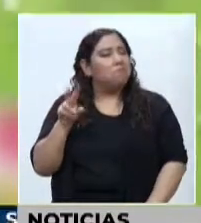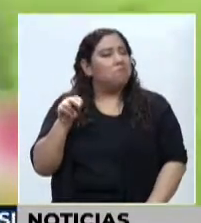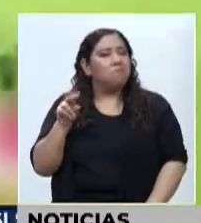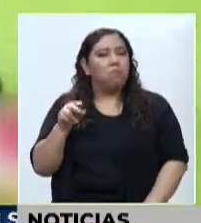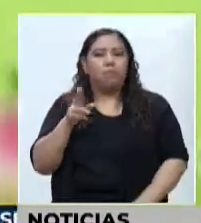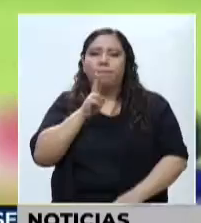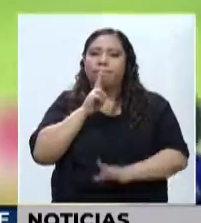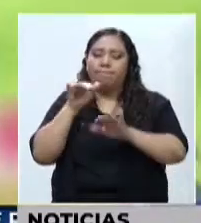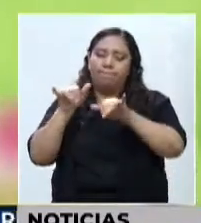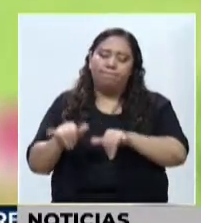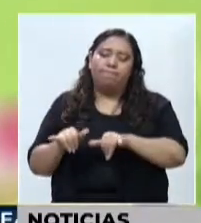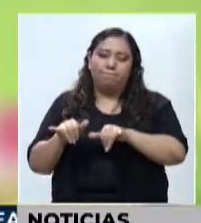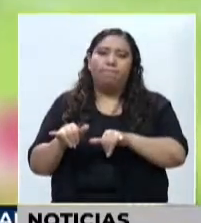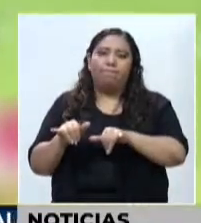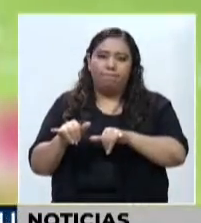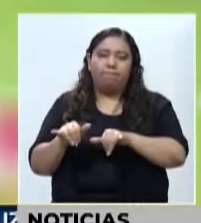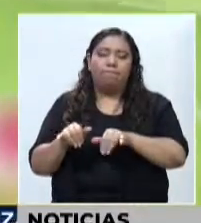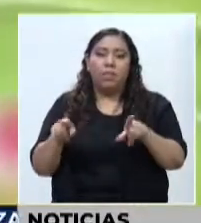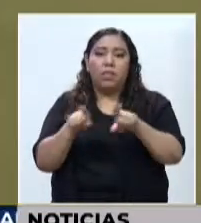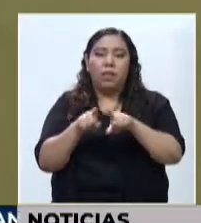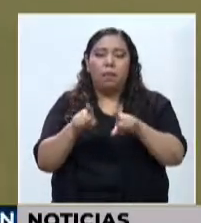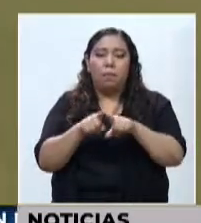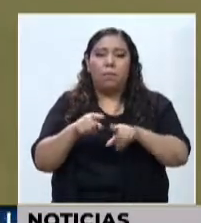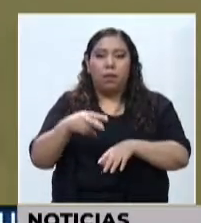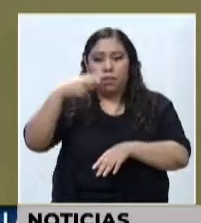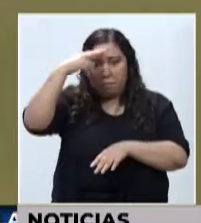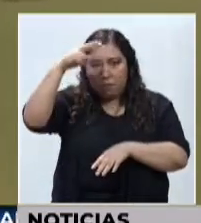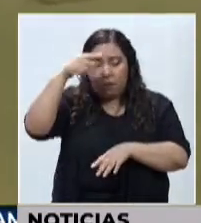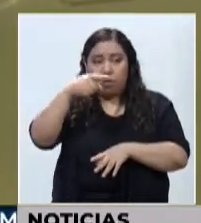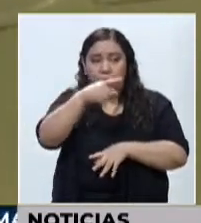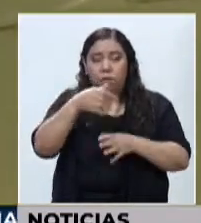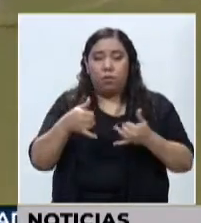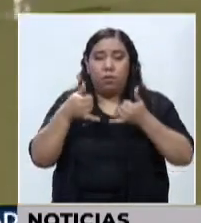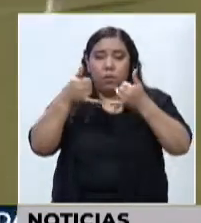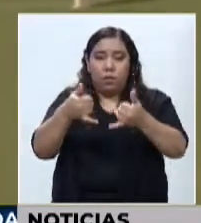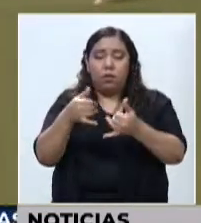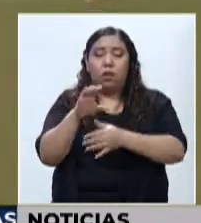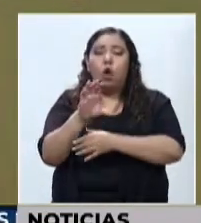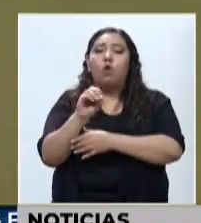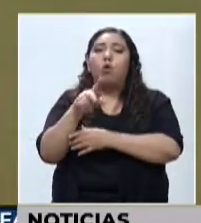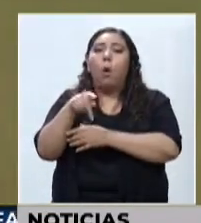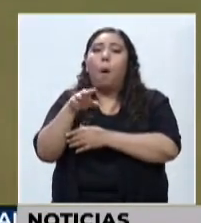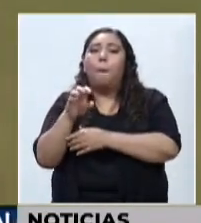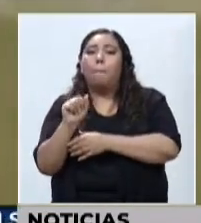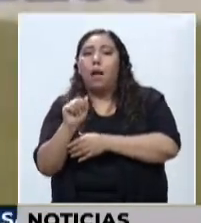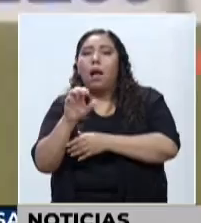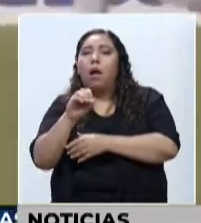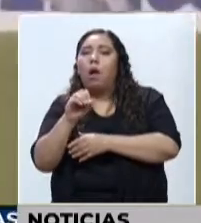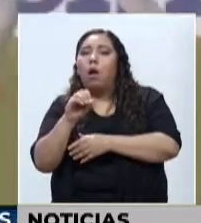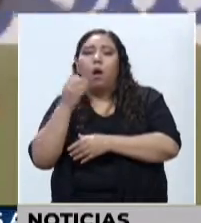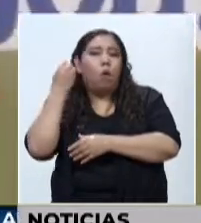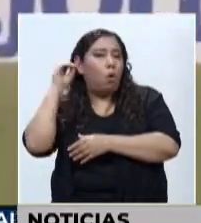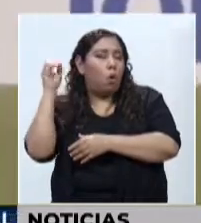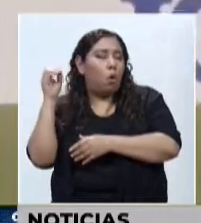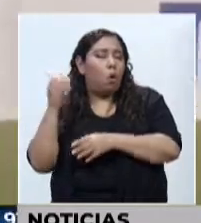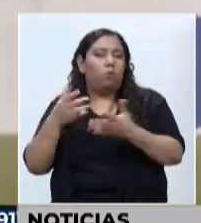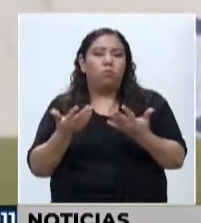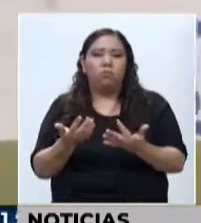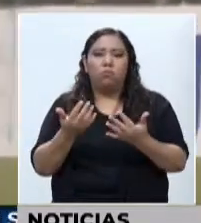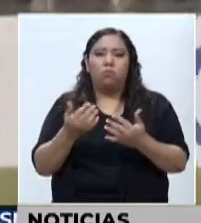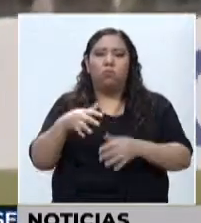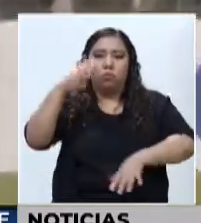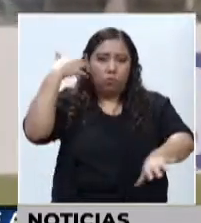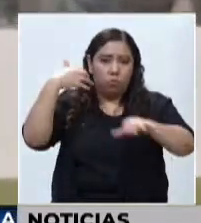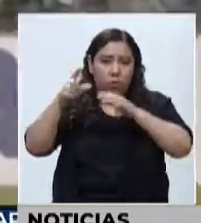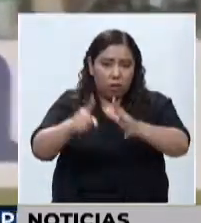el equipo mexicano, así como la Copa Oro. Pero espera estar listo para las eliminatorias mundialistas, así como el inicio de la pretemporada de la